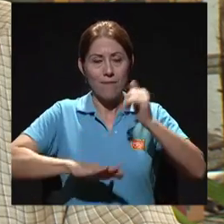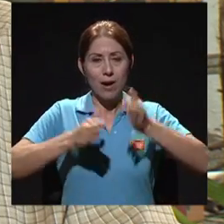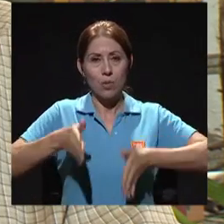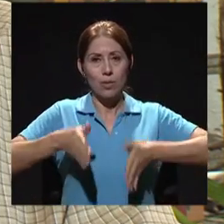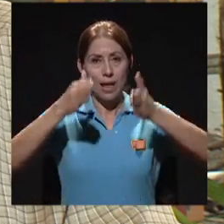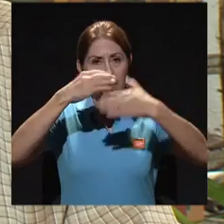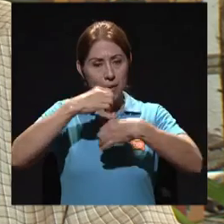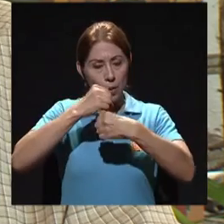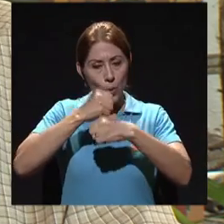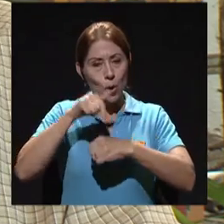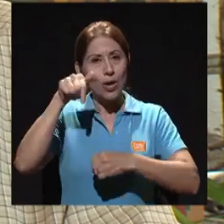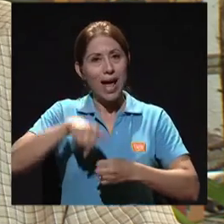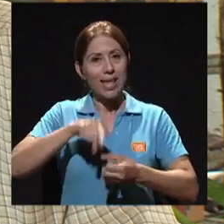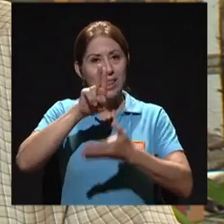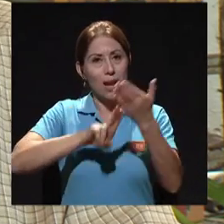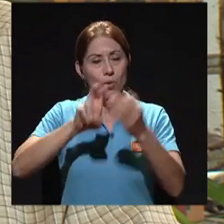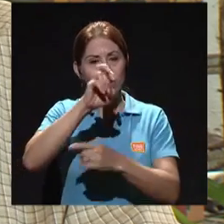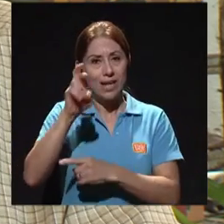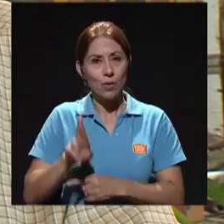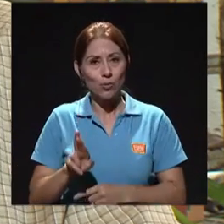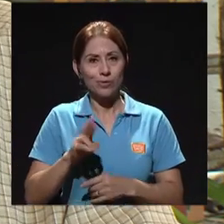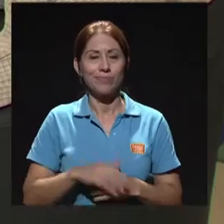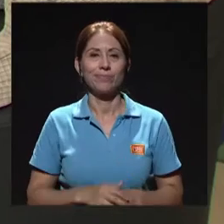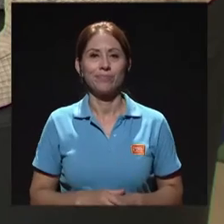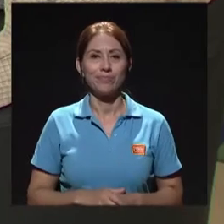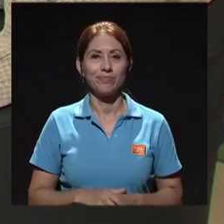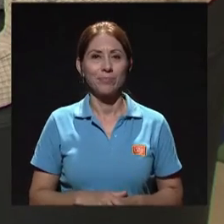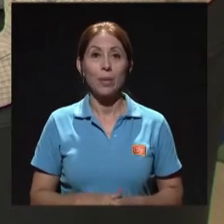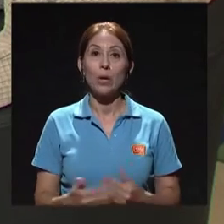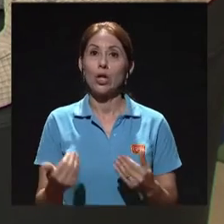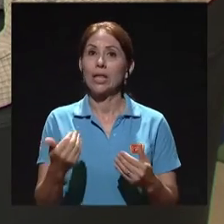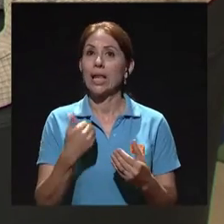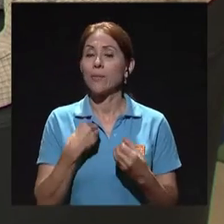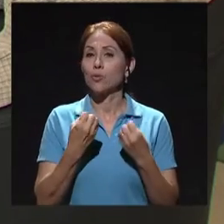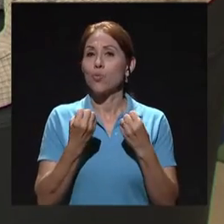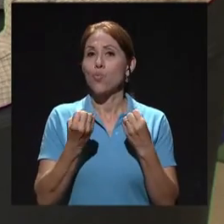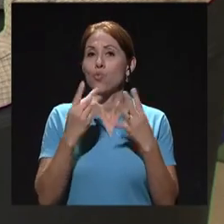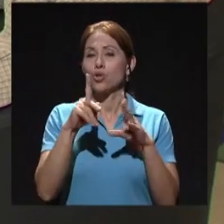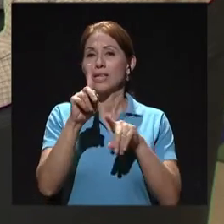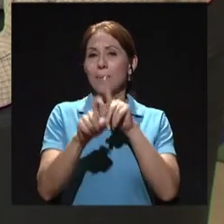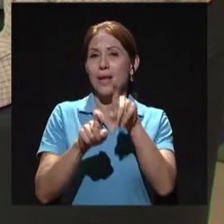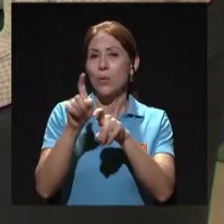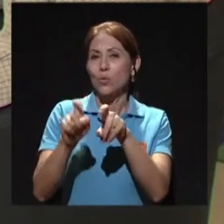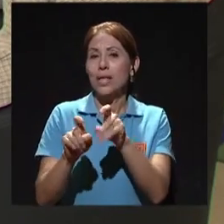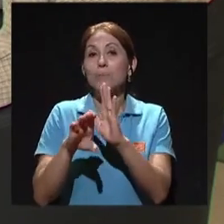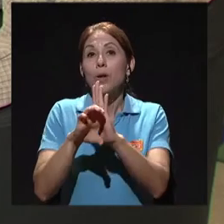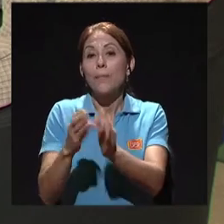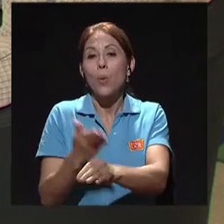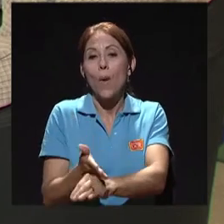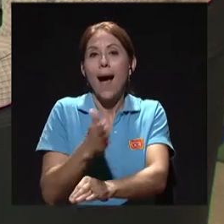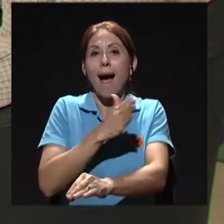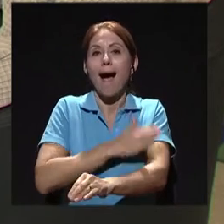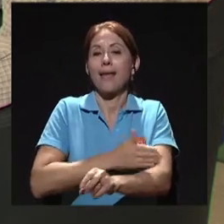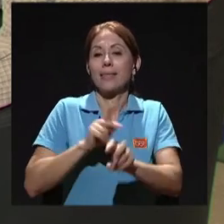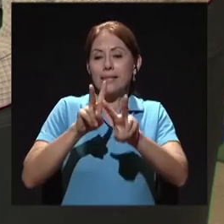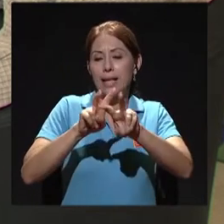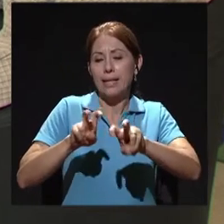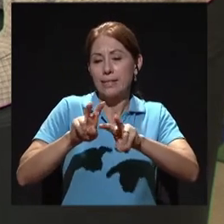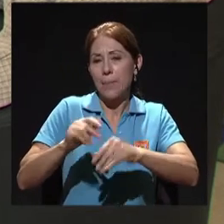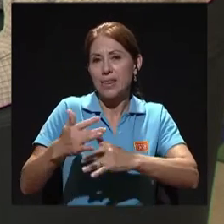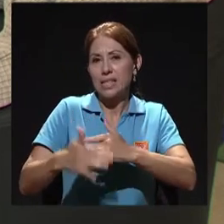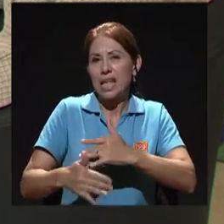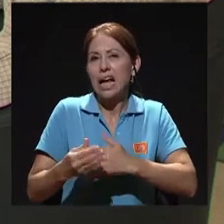de Microbiología de aquí de la Universidad de Costa Rica. Bueno, y tenemos muchas preguntas en relación a lo que hay previo al examen de sangre.